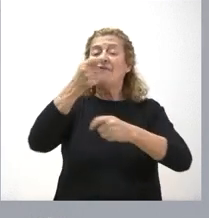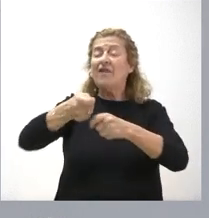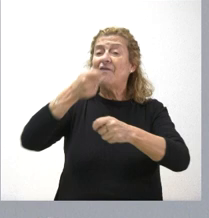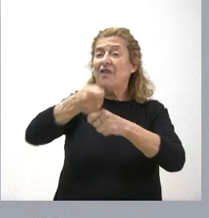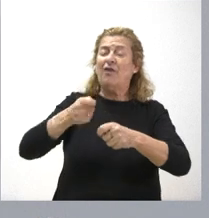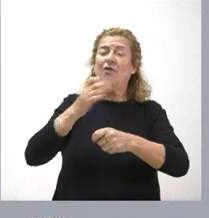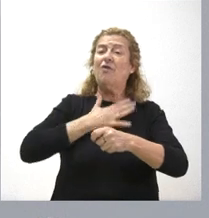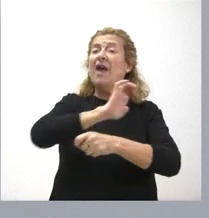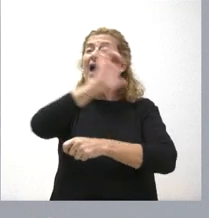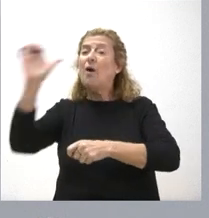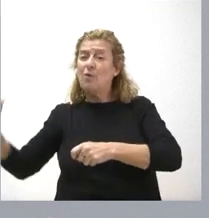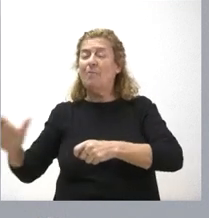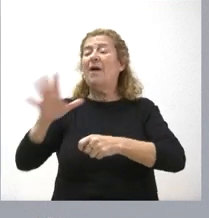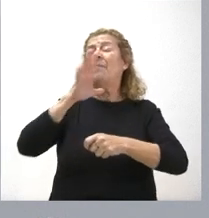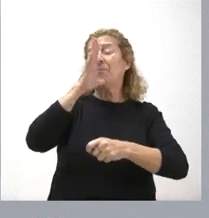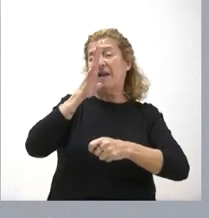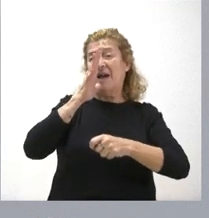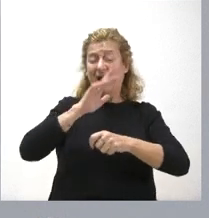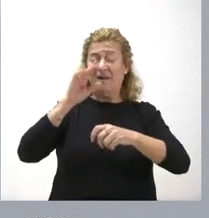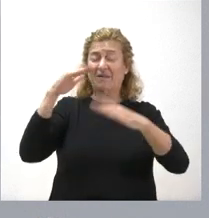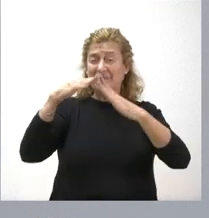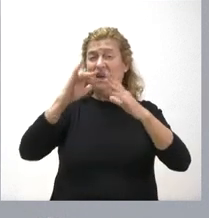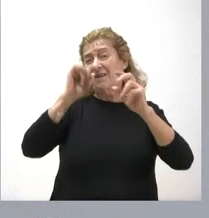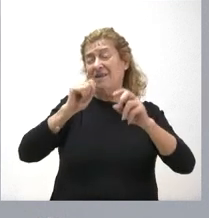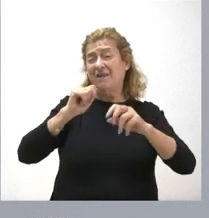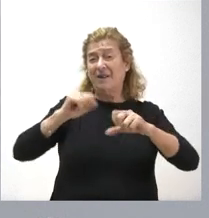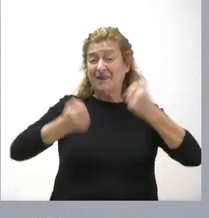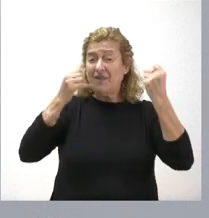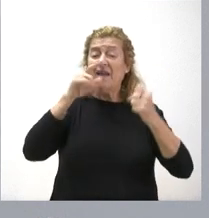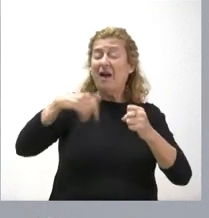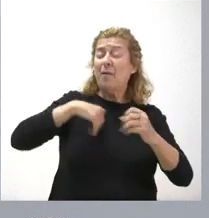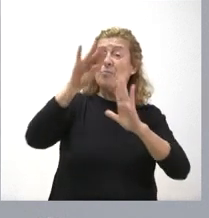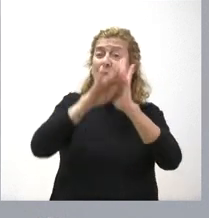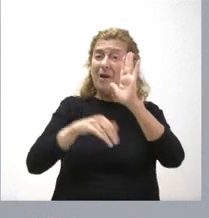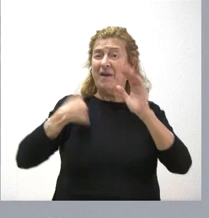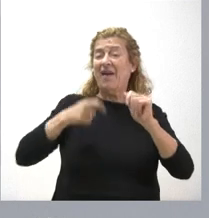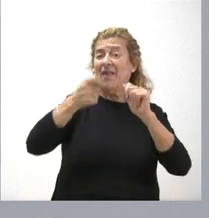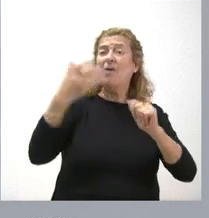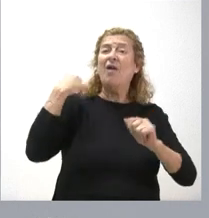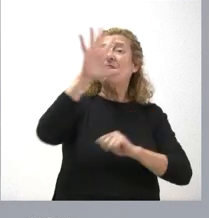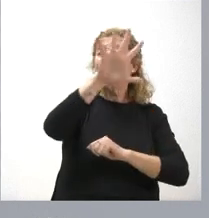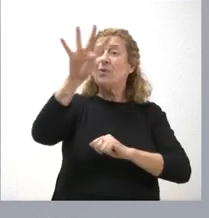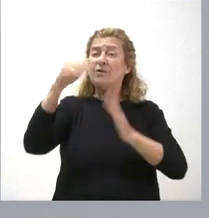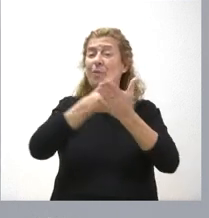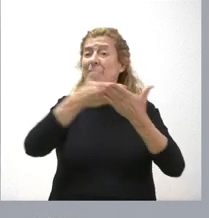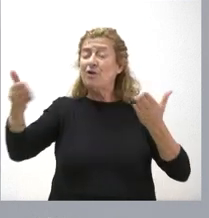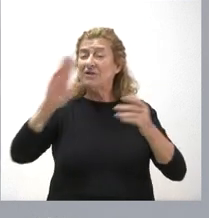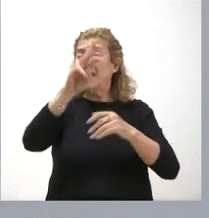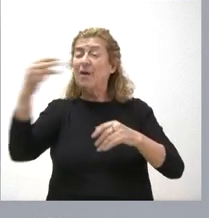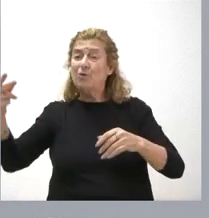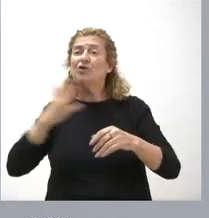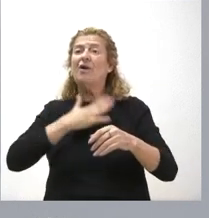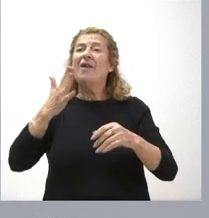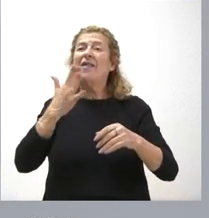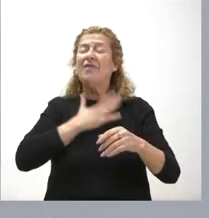del Plan de Recuperación y Resiliencia. Con cargo a este programa se habían aportado ya anteriormente 54 millones de euros procedentes de fondos Next